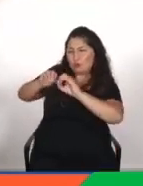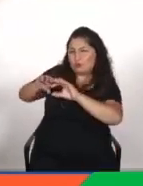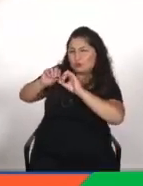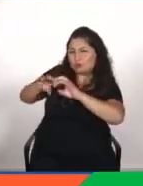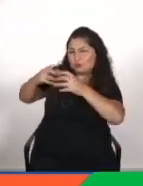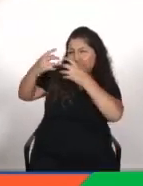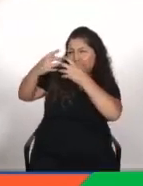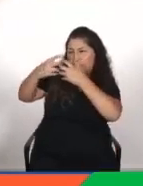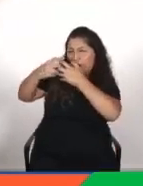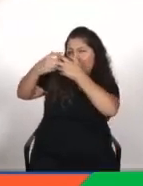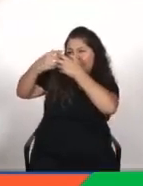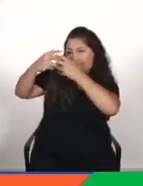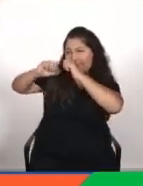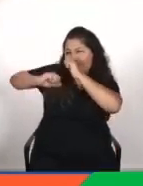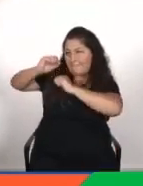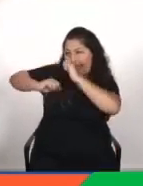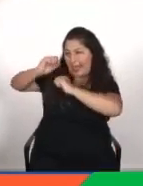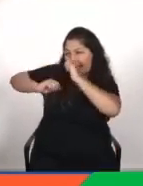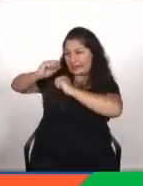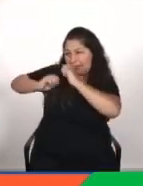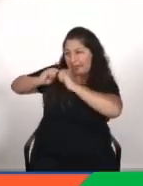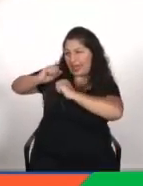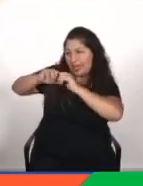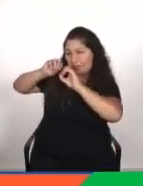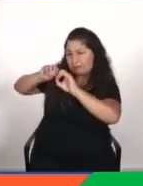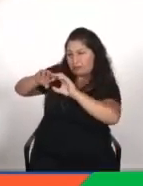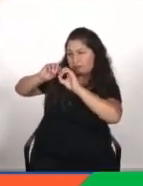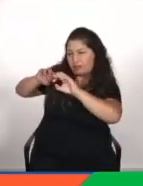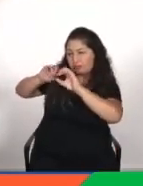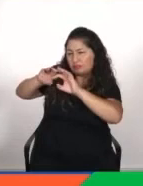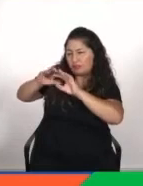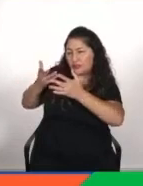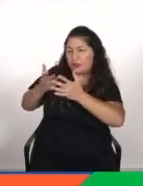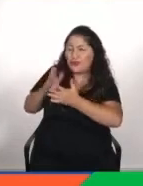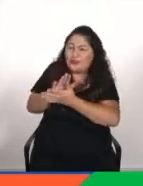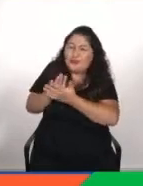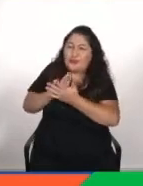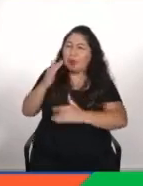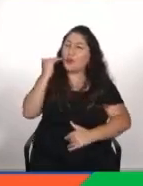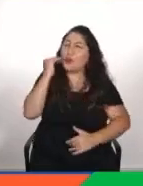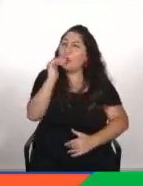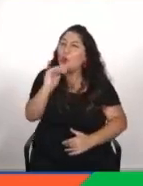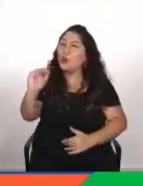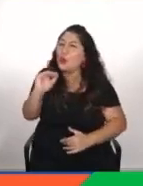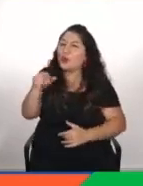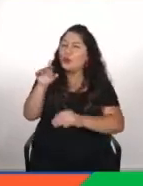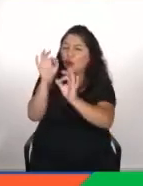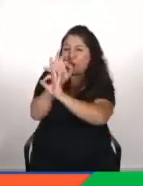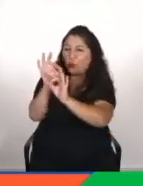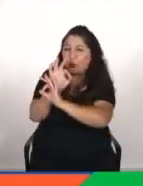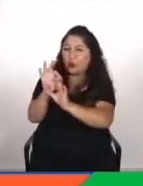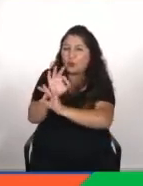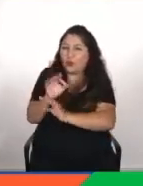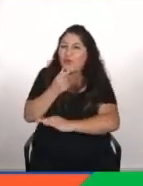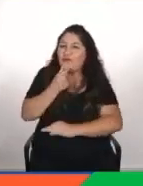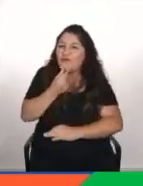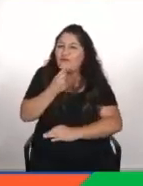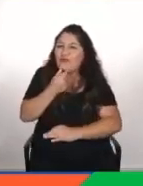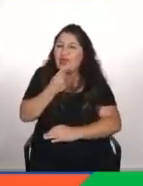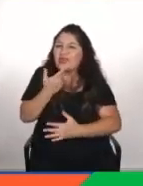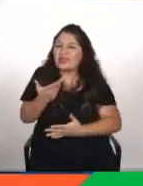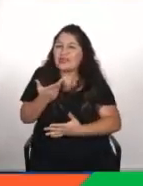un niño pequeño no sé si podríamos como explicarlo en palabras simples o en una analogía así como bien